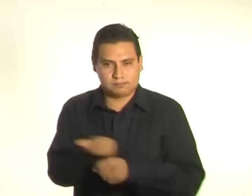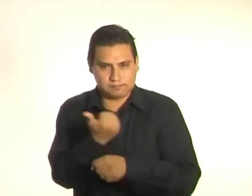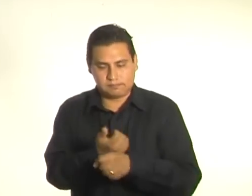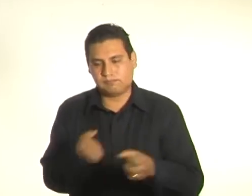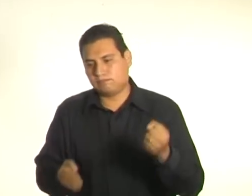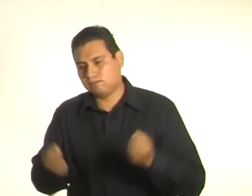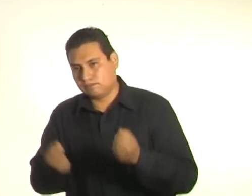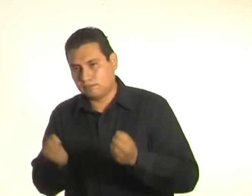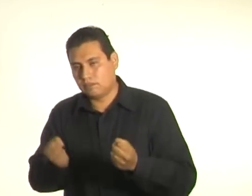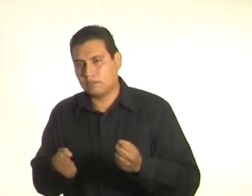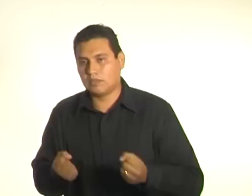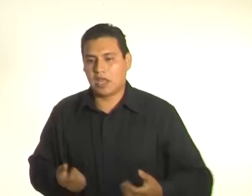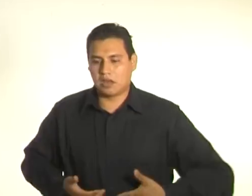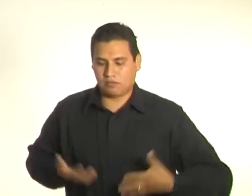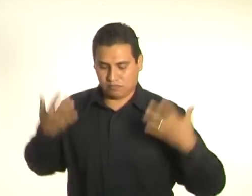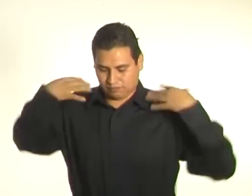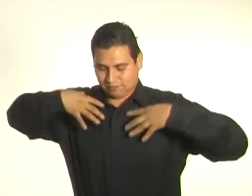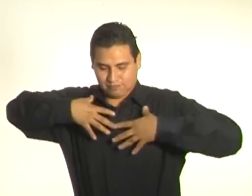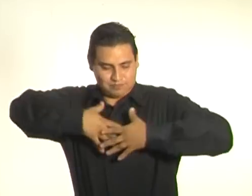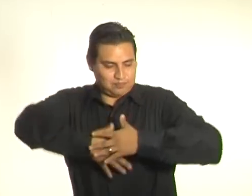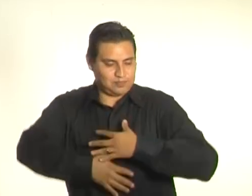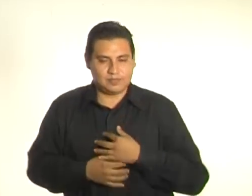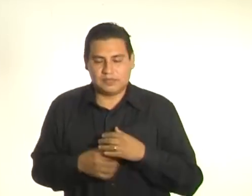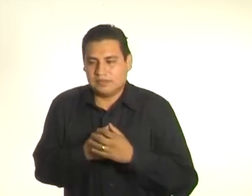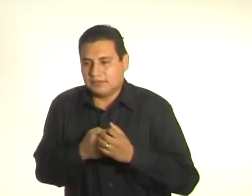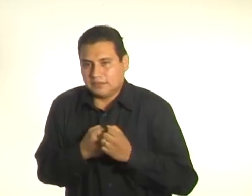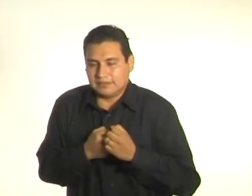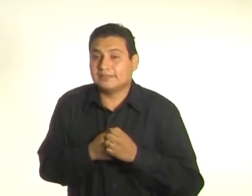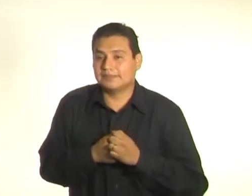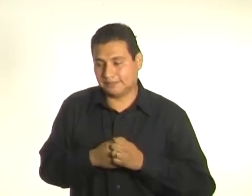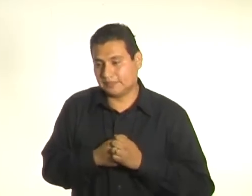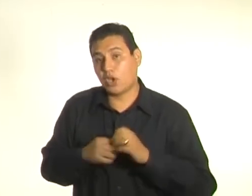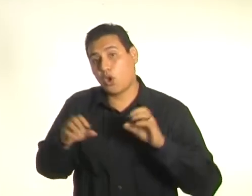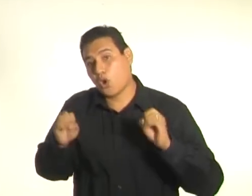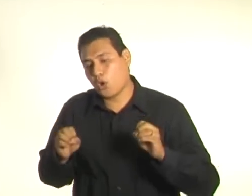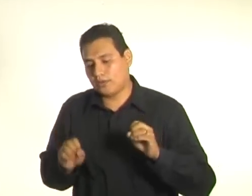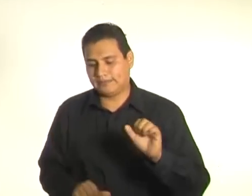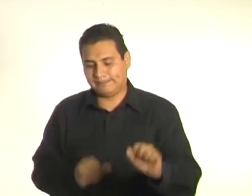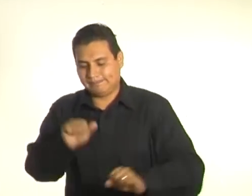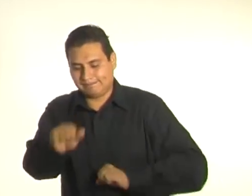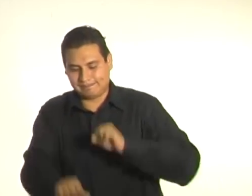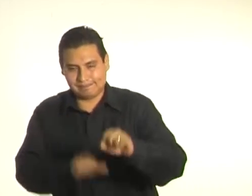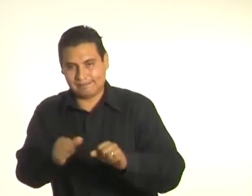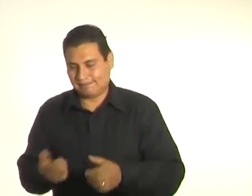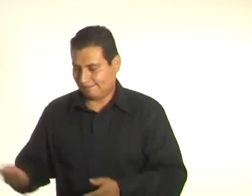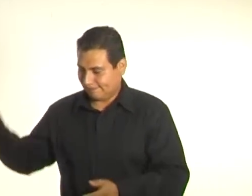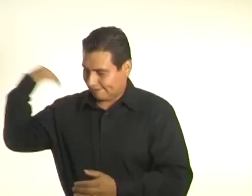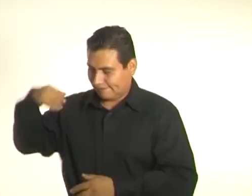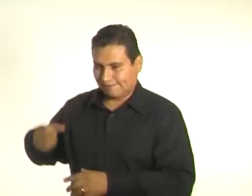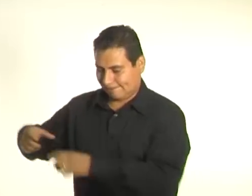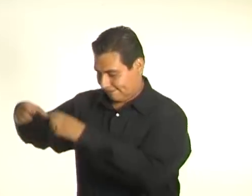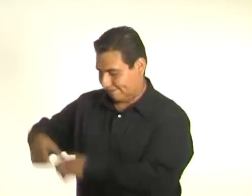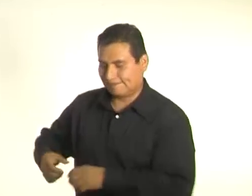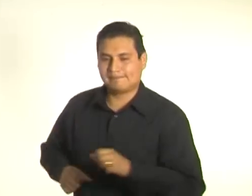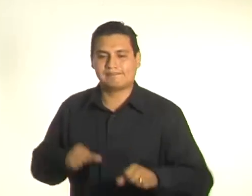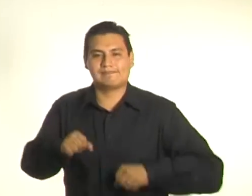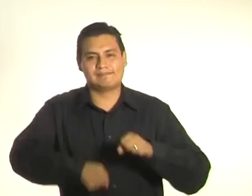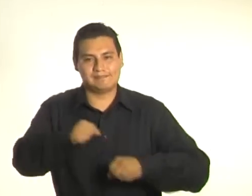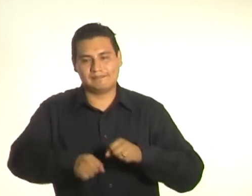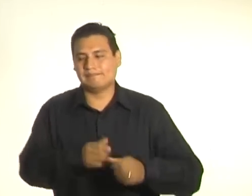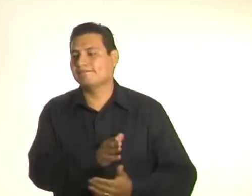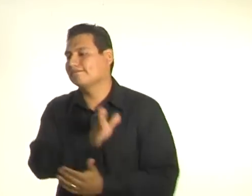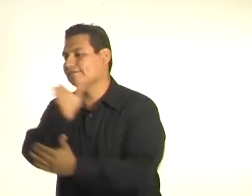abrigado con una mantita y en la canasta de una bicicleta. Pobre de Sixto, viene a lo peor.